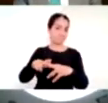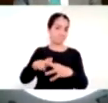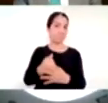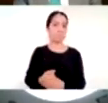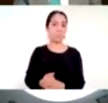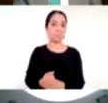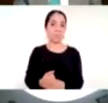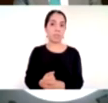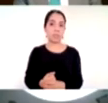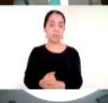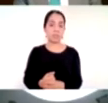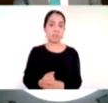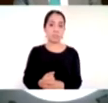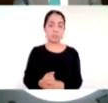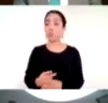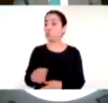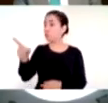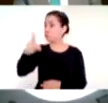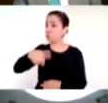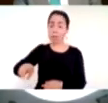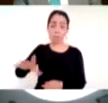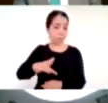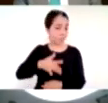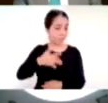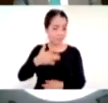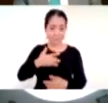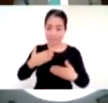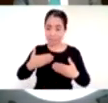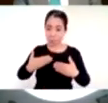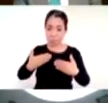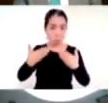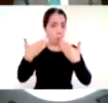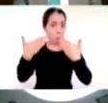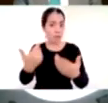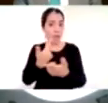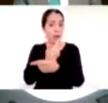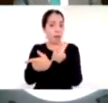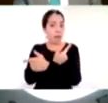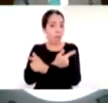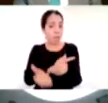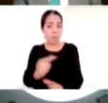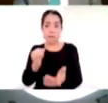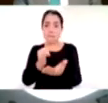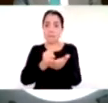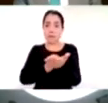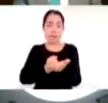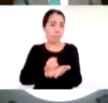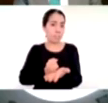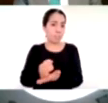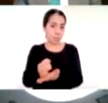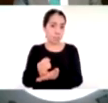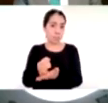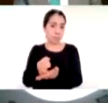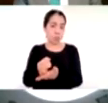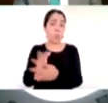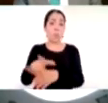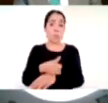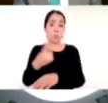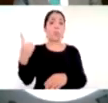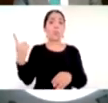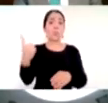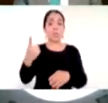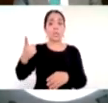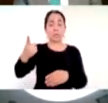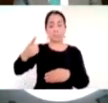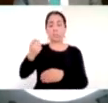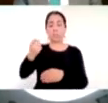total confianza y libertad confianza plena del secretario en ustedes y libertad para que